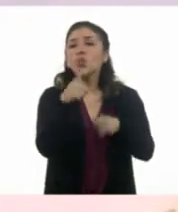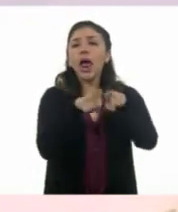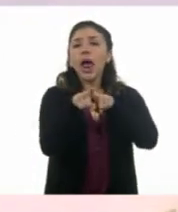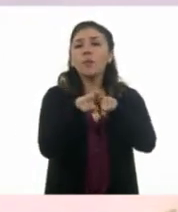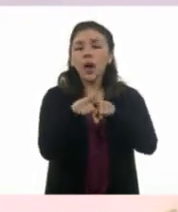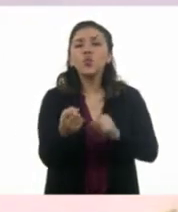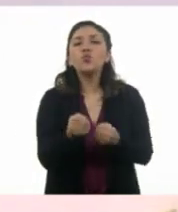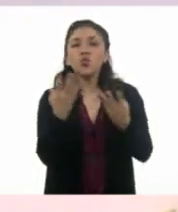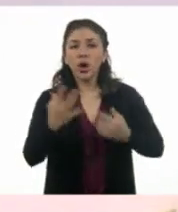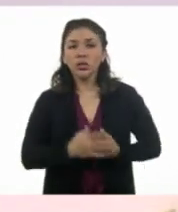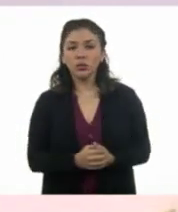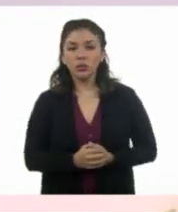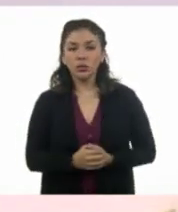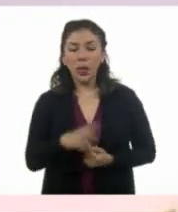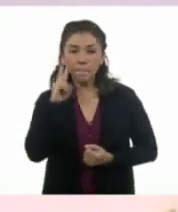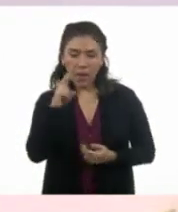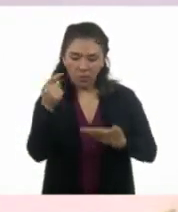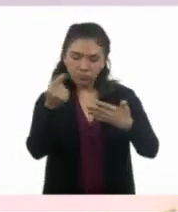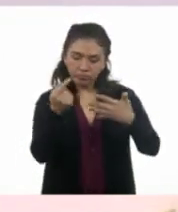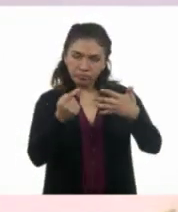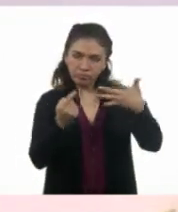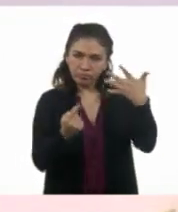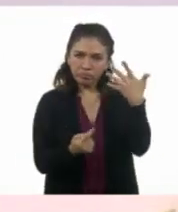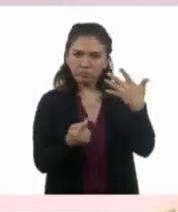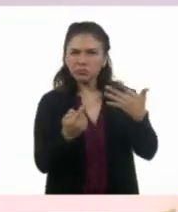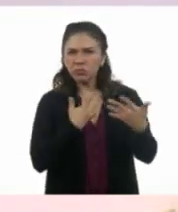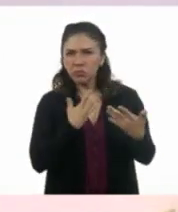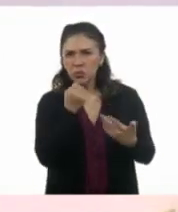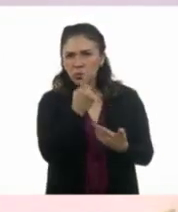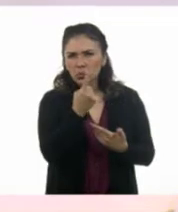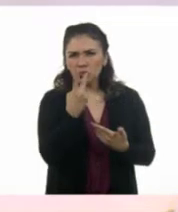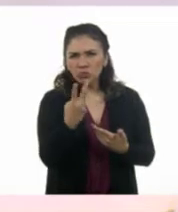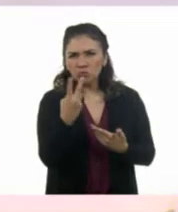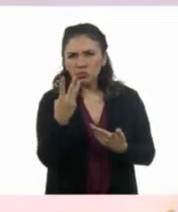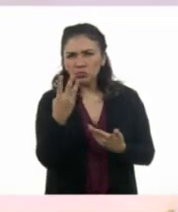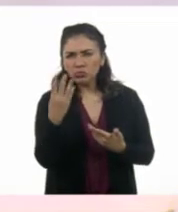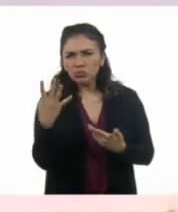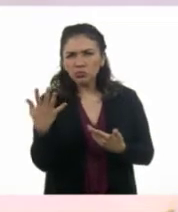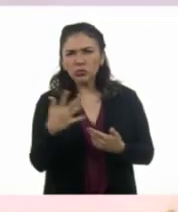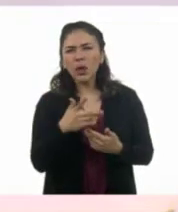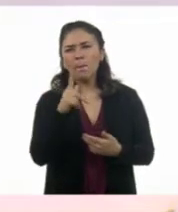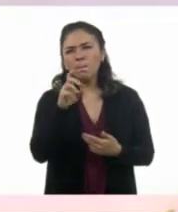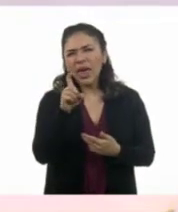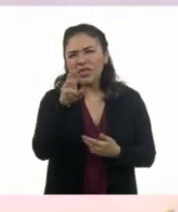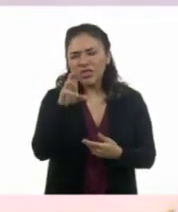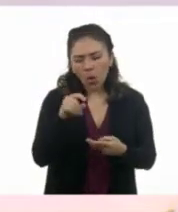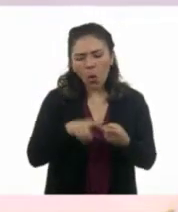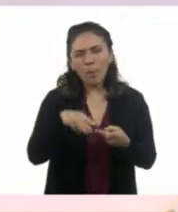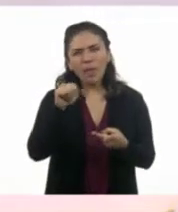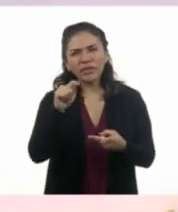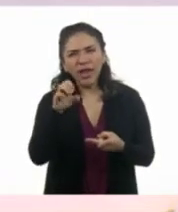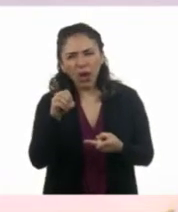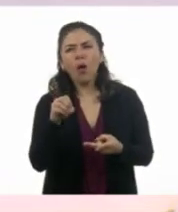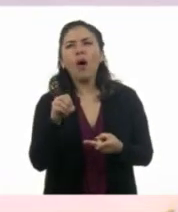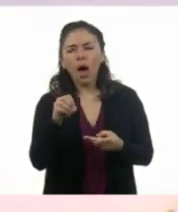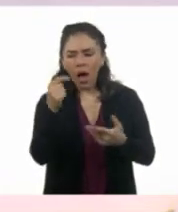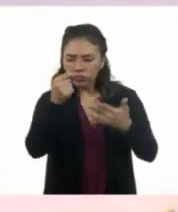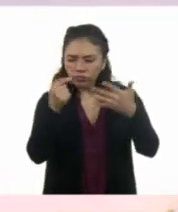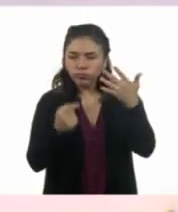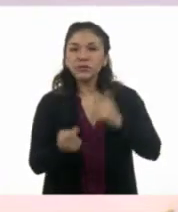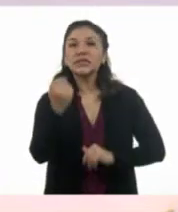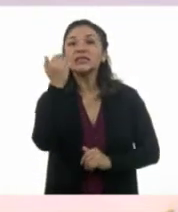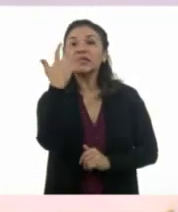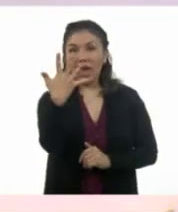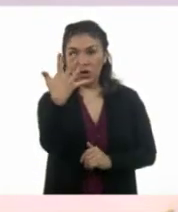hermano? Un hermano tiene Pedro, Mateo, Luisa, Esmeralda, Isabel, cinco. Entonces, vamos a anotar